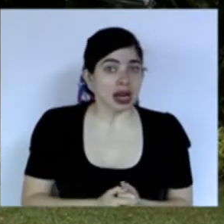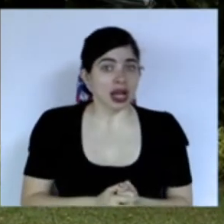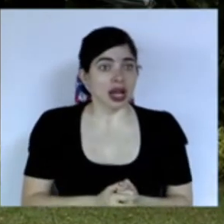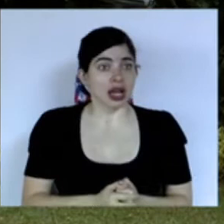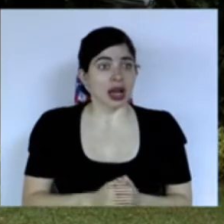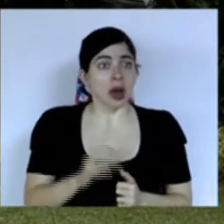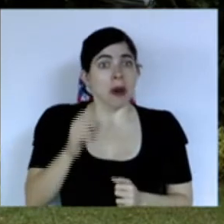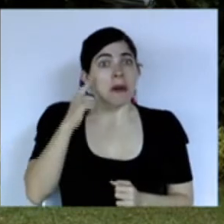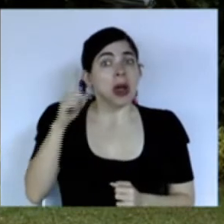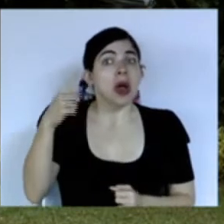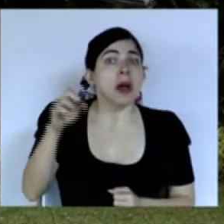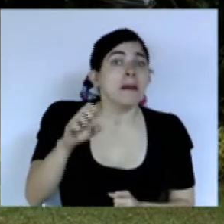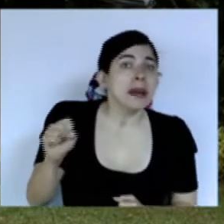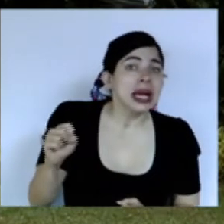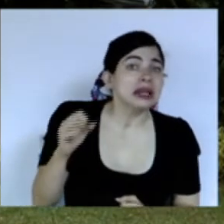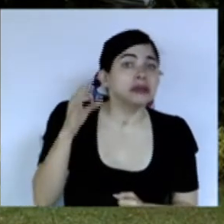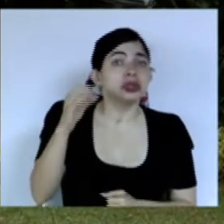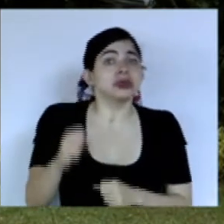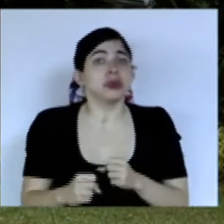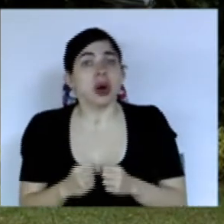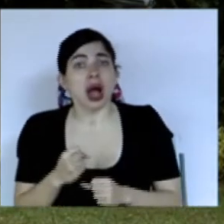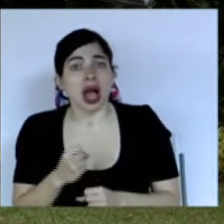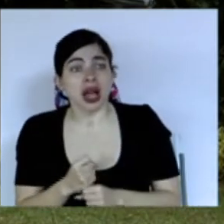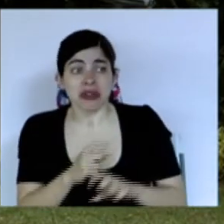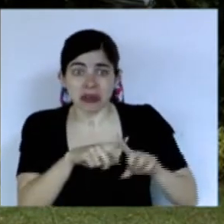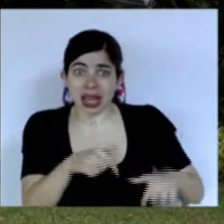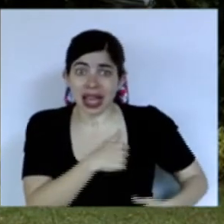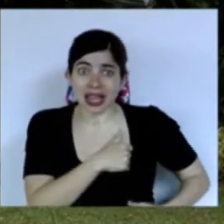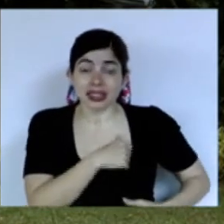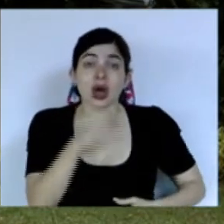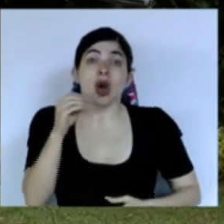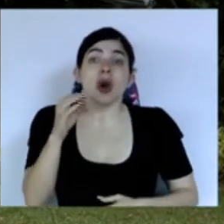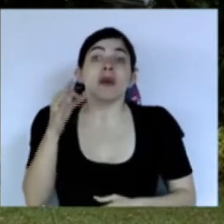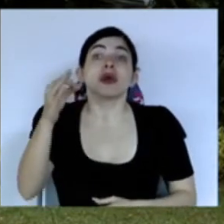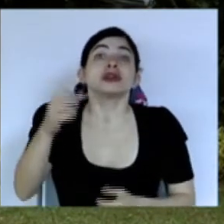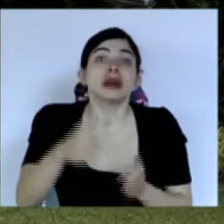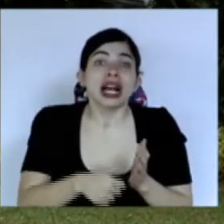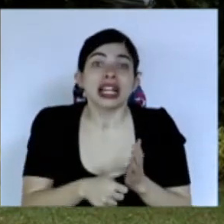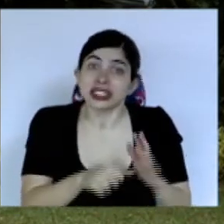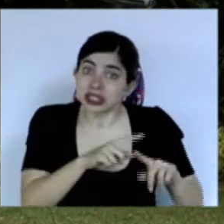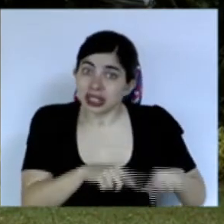el próximo mes el próximo año o las próximas elecciones